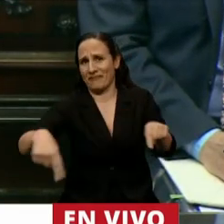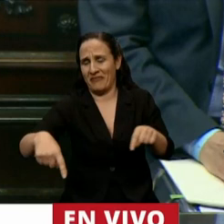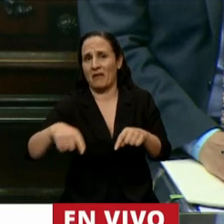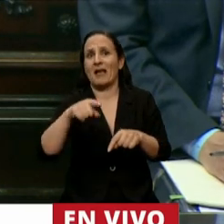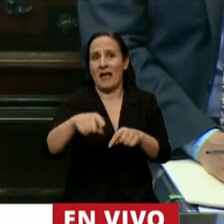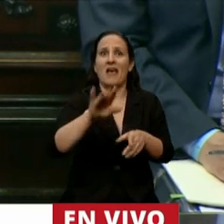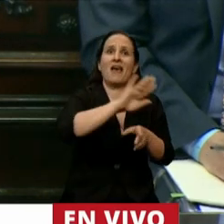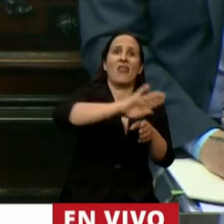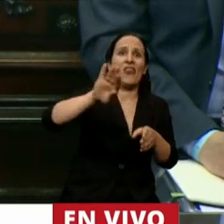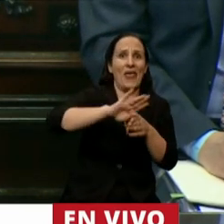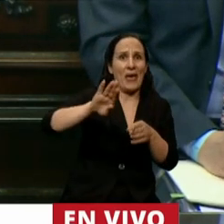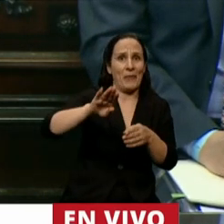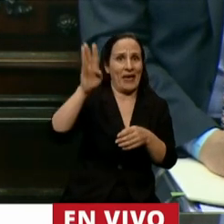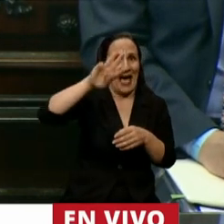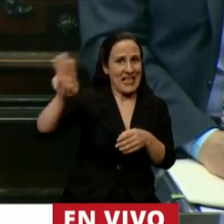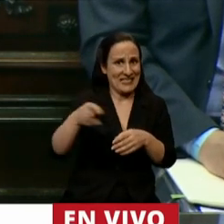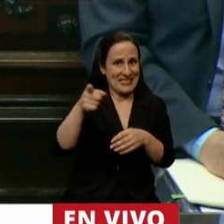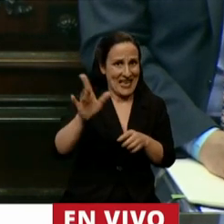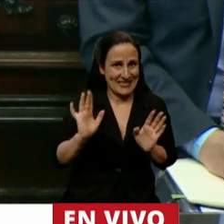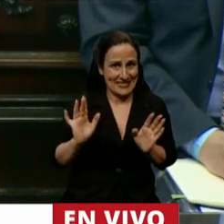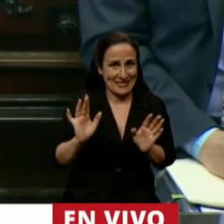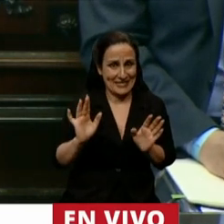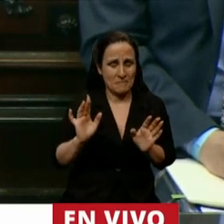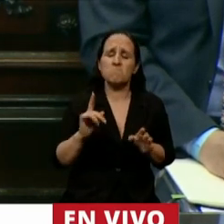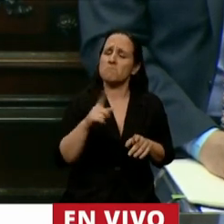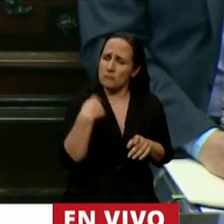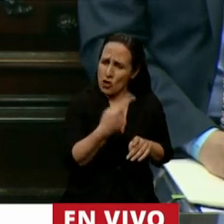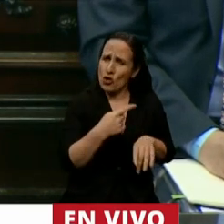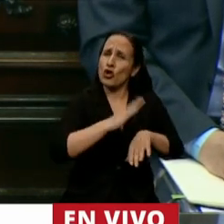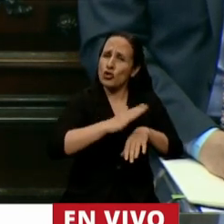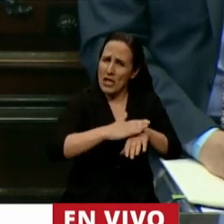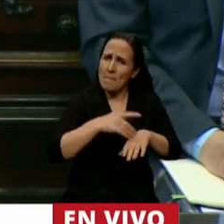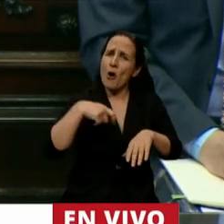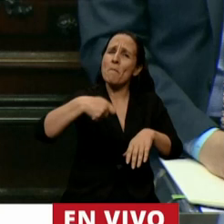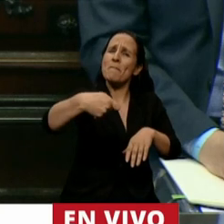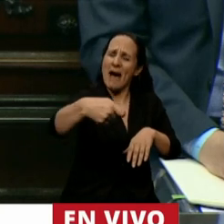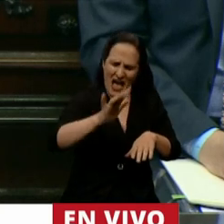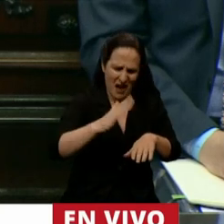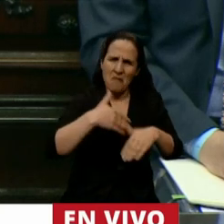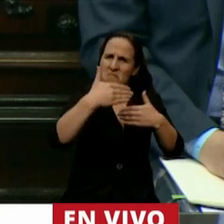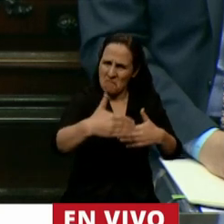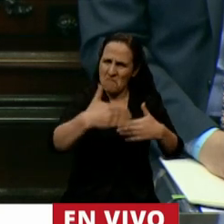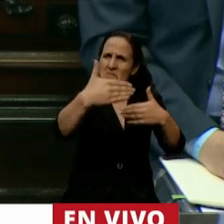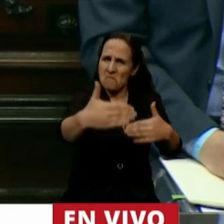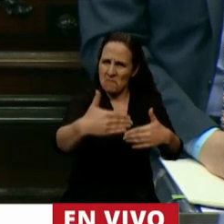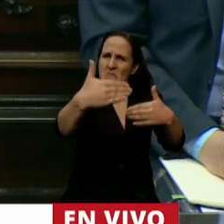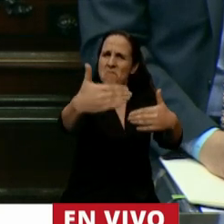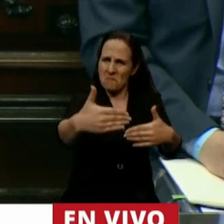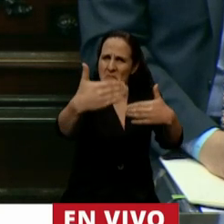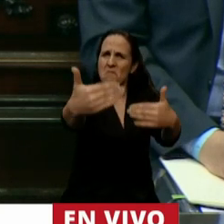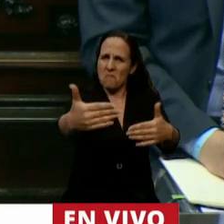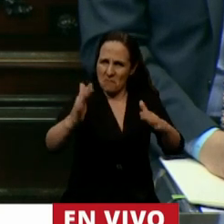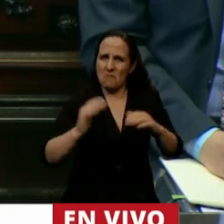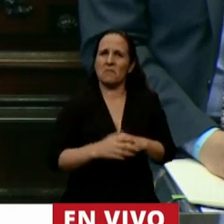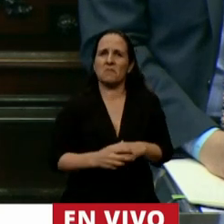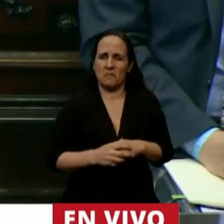hoy nosotros seguimos extendiendo los periodos de gracia de pagos y viendo cómo generar las